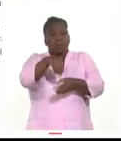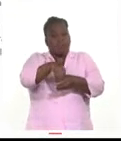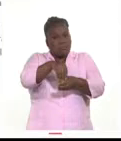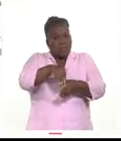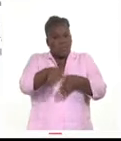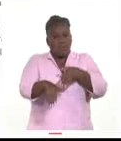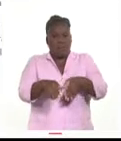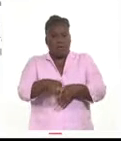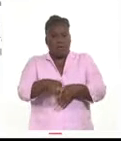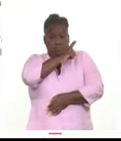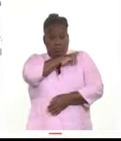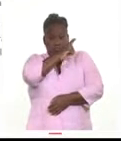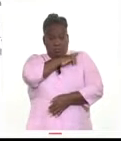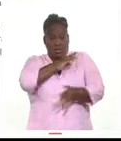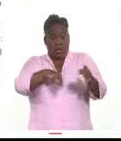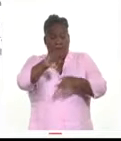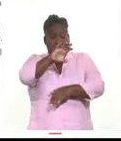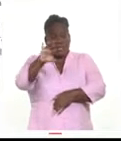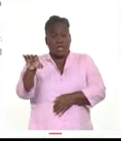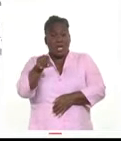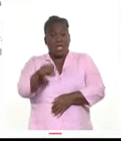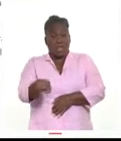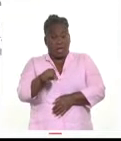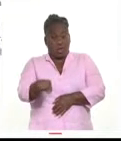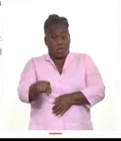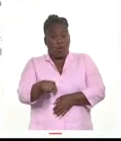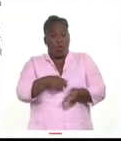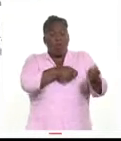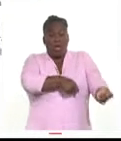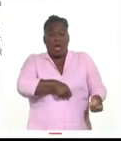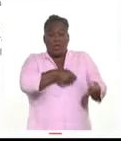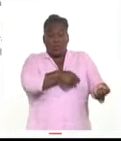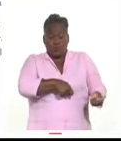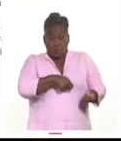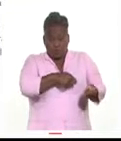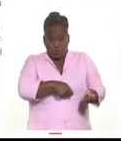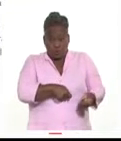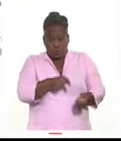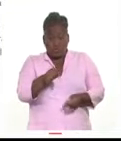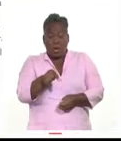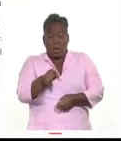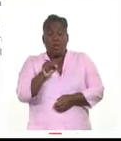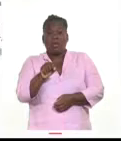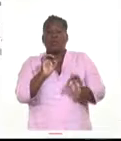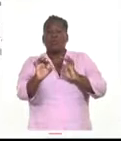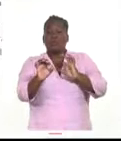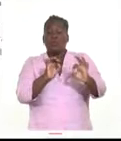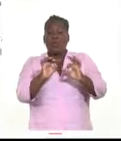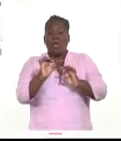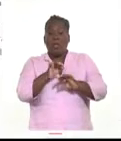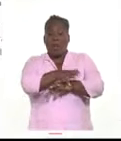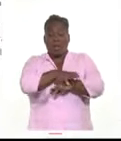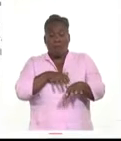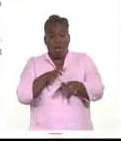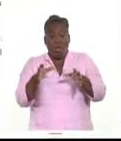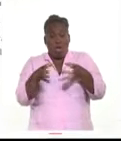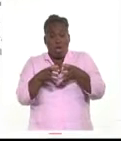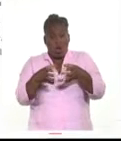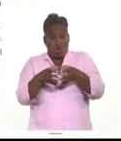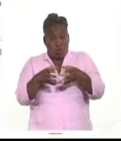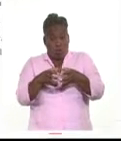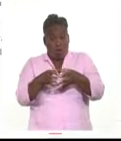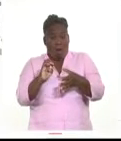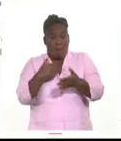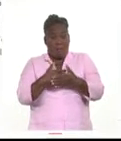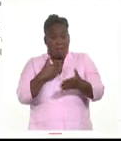La dirección del Ministerio de la Agricultura, a través de la Dirección General del Centro Nacional de Sanidad Animal y el Grupo Empresarial Ganadero,